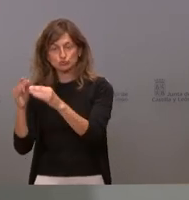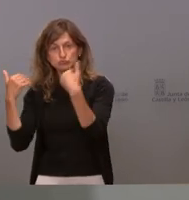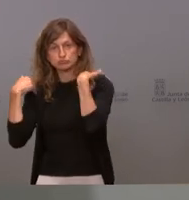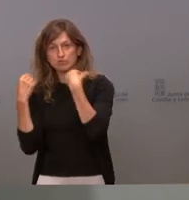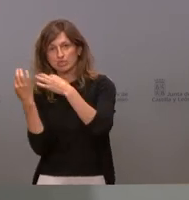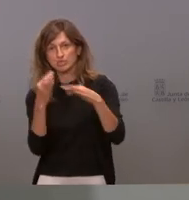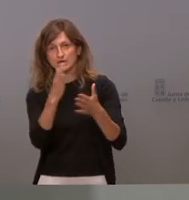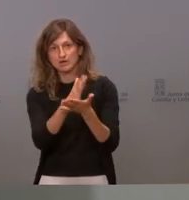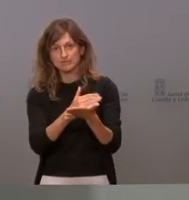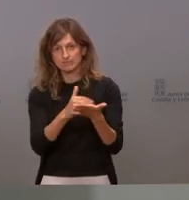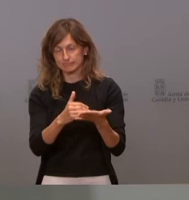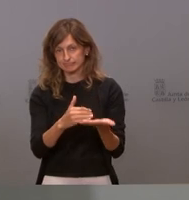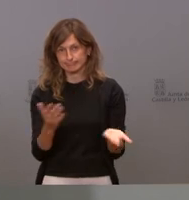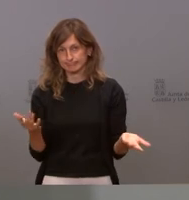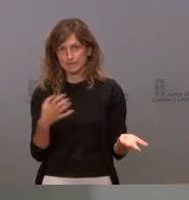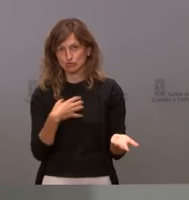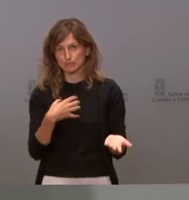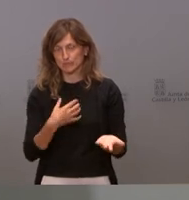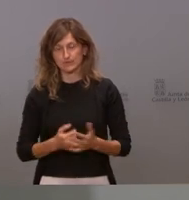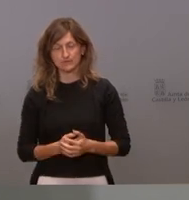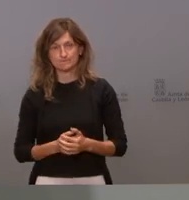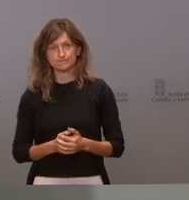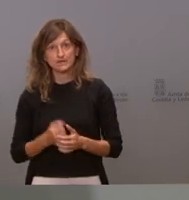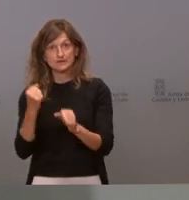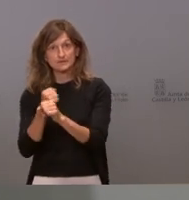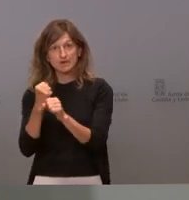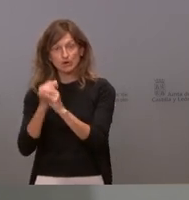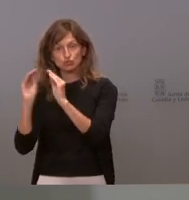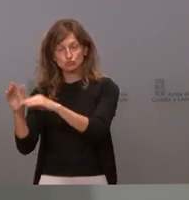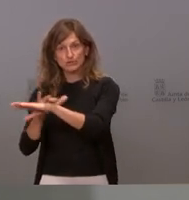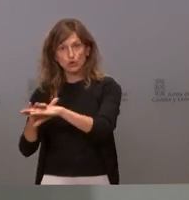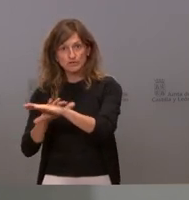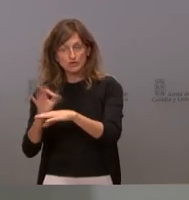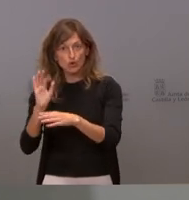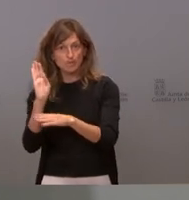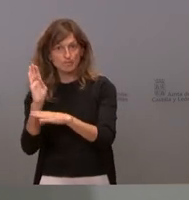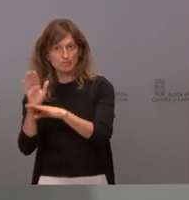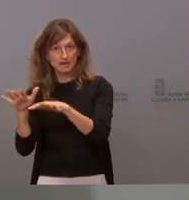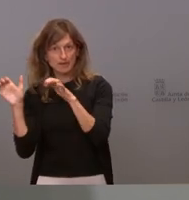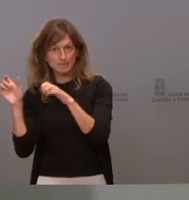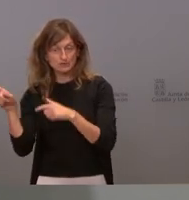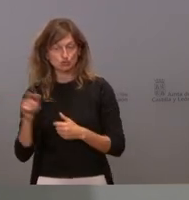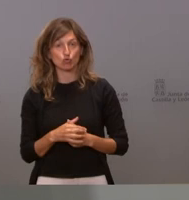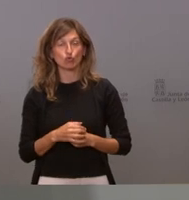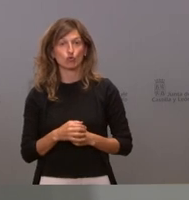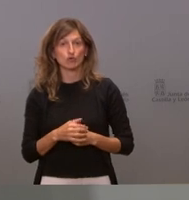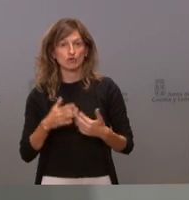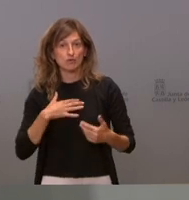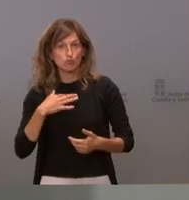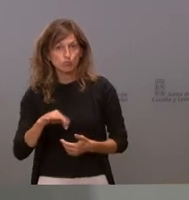subcontratar esta tarea a las comunidades autónomas su tarea es la tarea del gobierno o la tarea del parlamento que son las dos que pueden